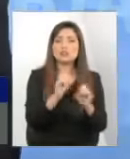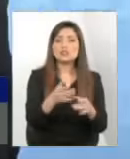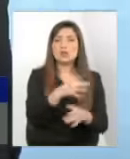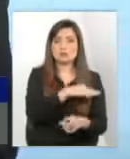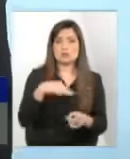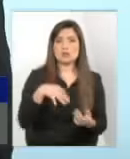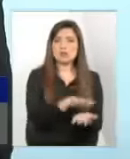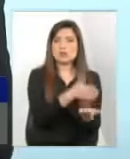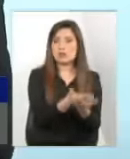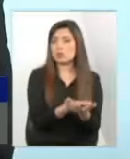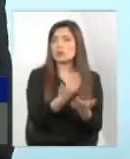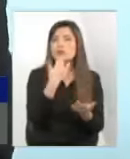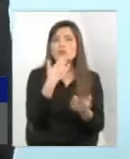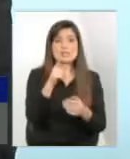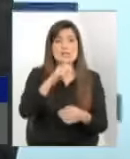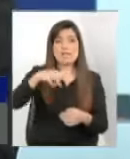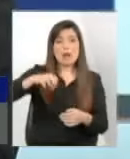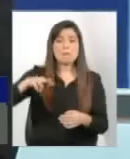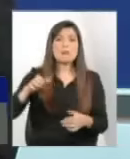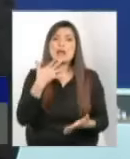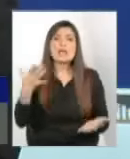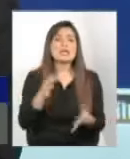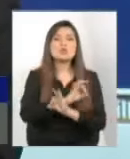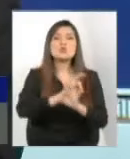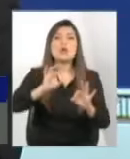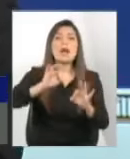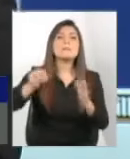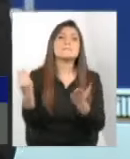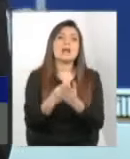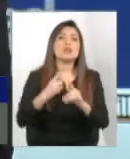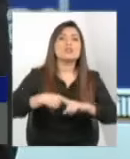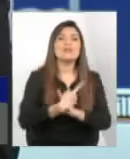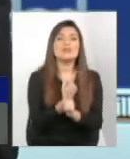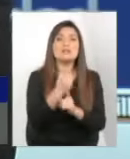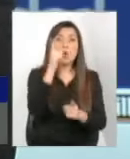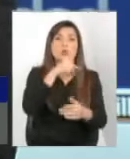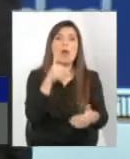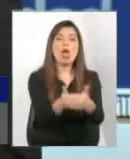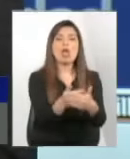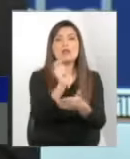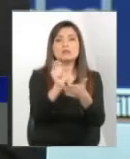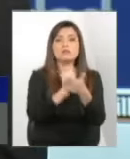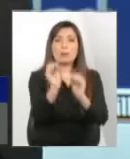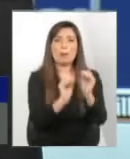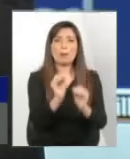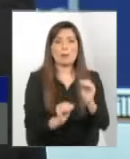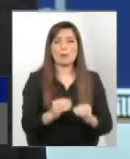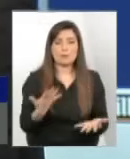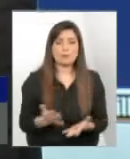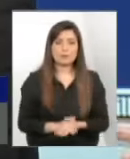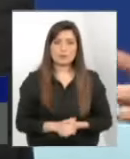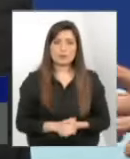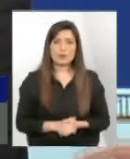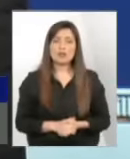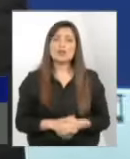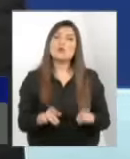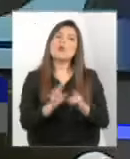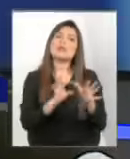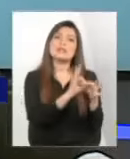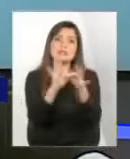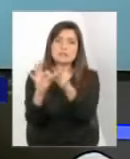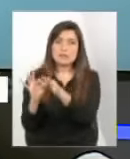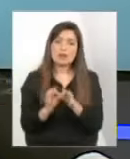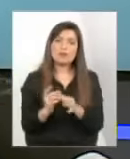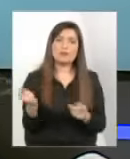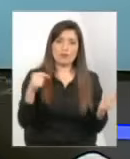en que está para que nunca más tengamos que estar construyendo información estadística a última hora quiero agradecerles que hayan venido quiero extender una